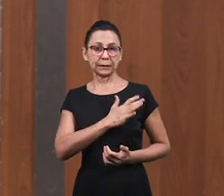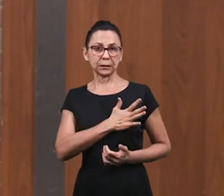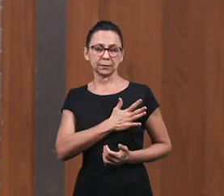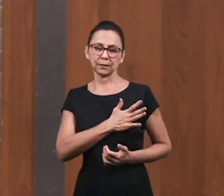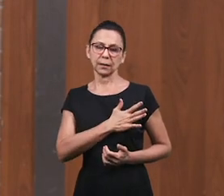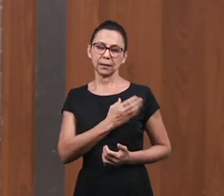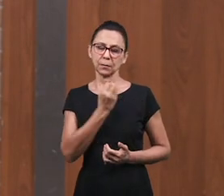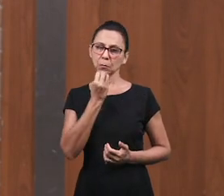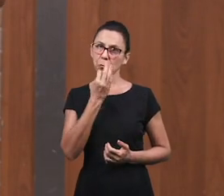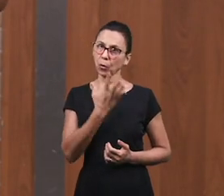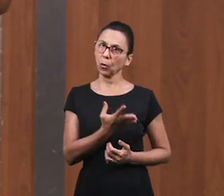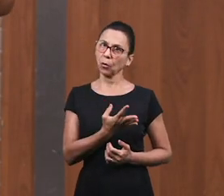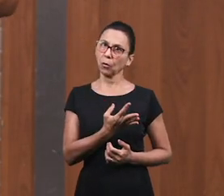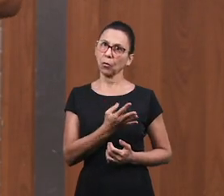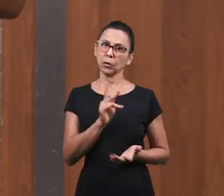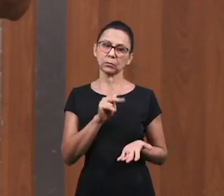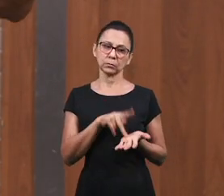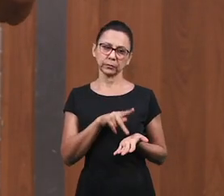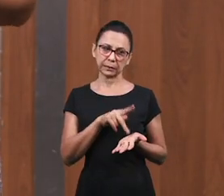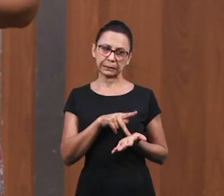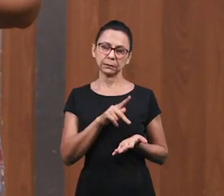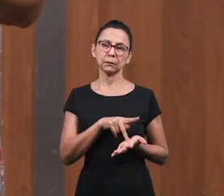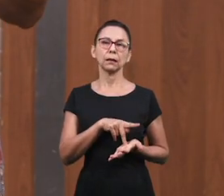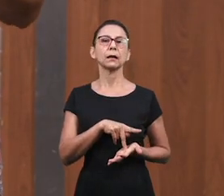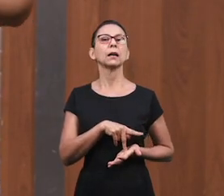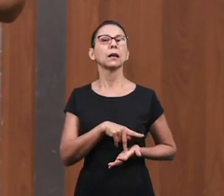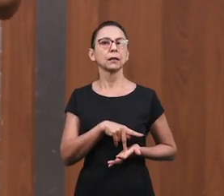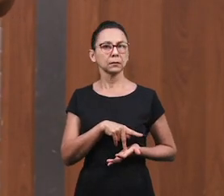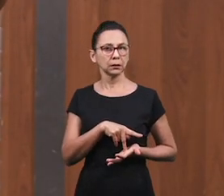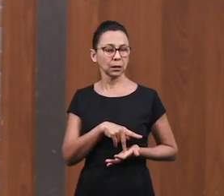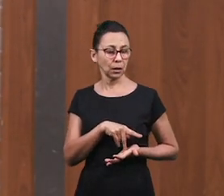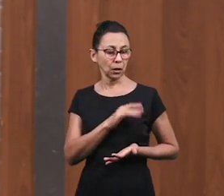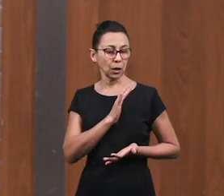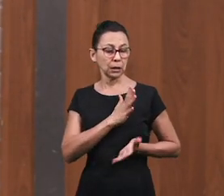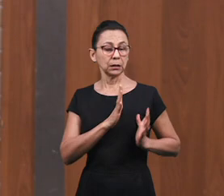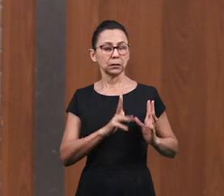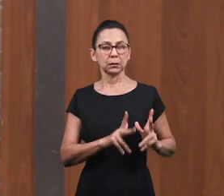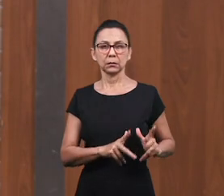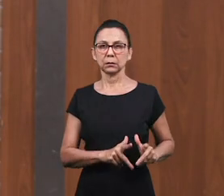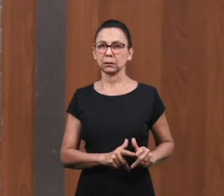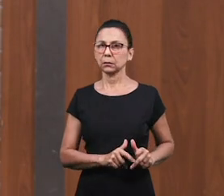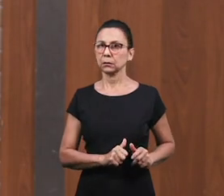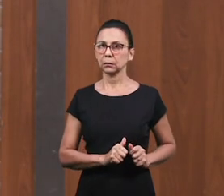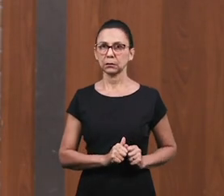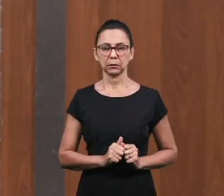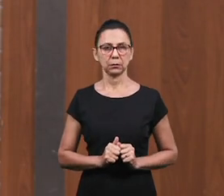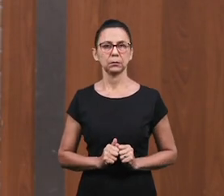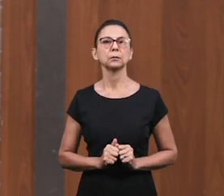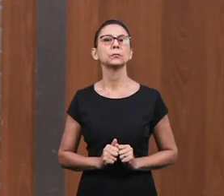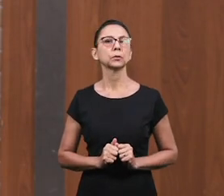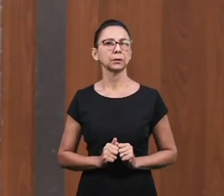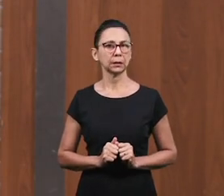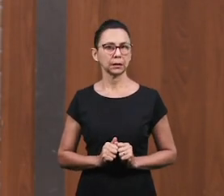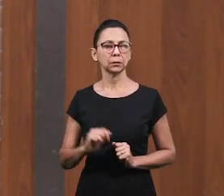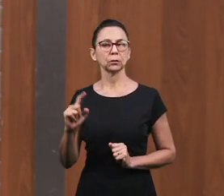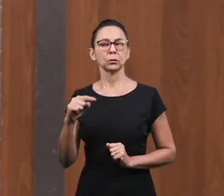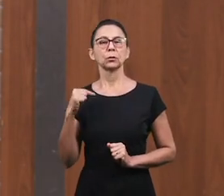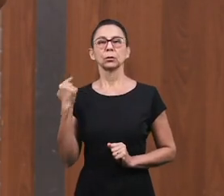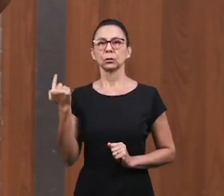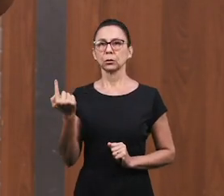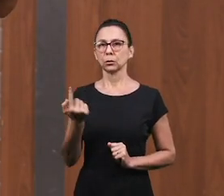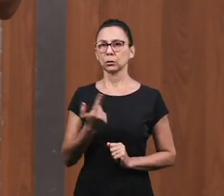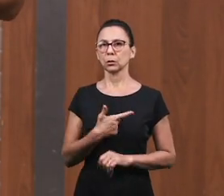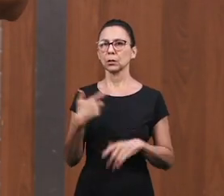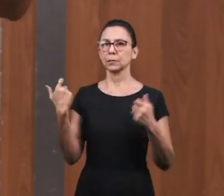Vio sinceridad En el corazón De ella Nosotros Necesitamos Adorar al Señor De forma Sincera Nosotros